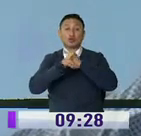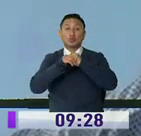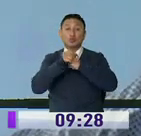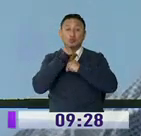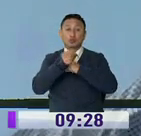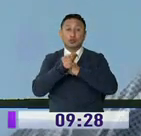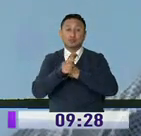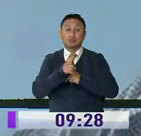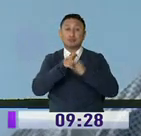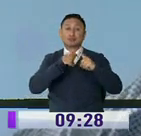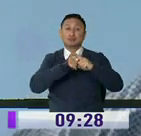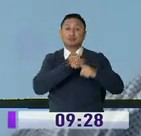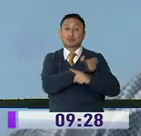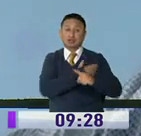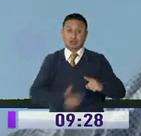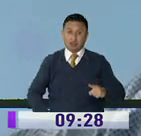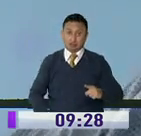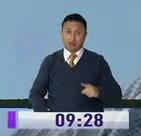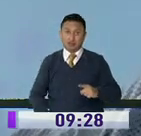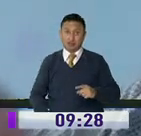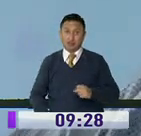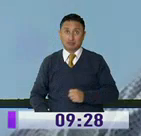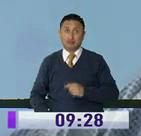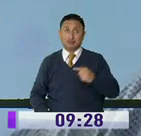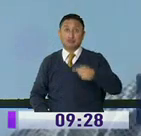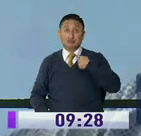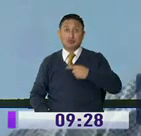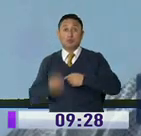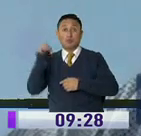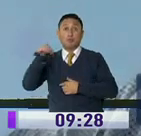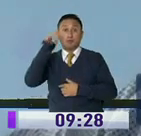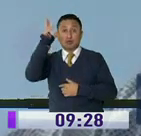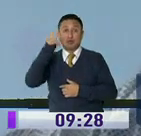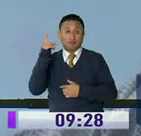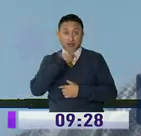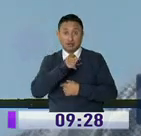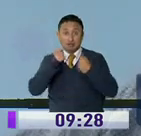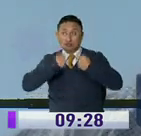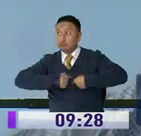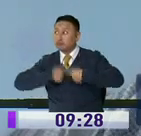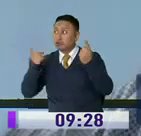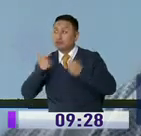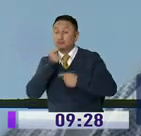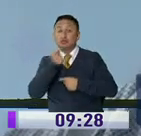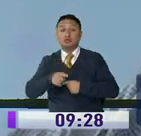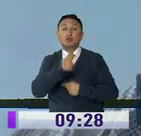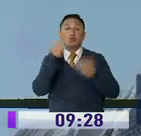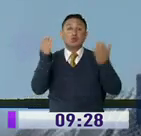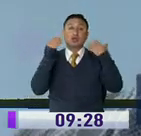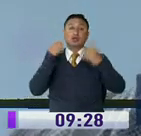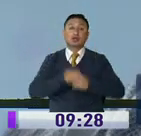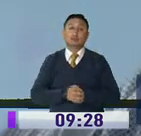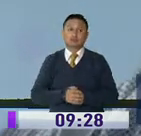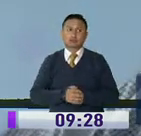expresidente de la República divulga un video falso diciendo que era de Guayaquil en el que aparecen